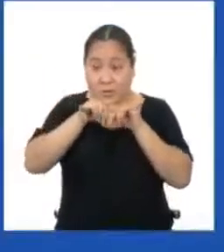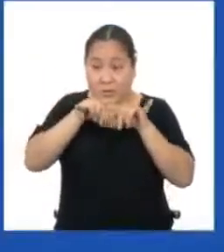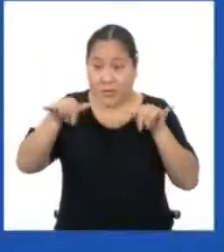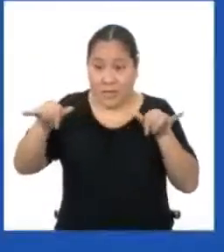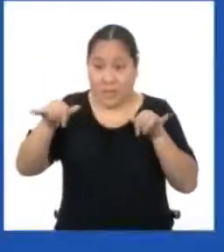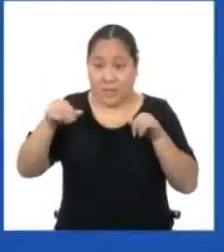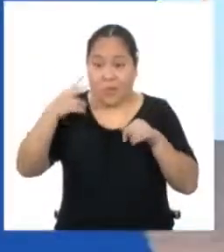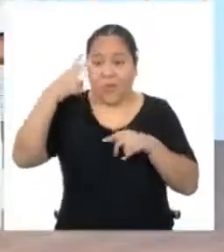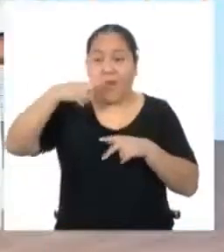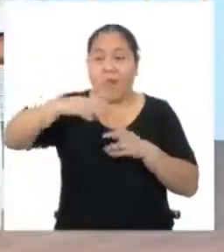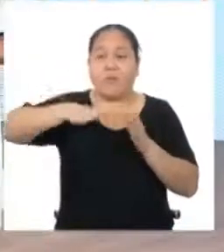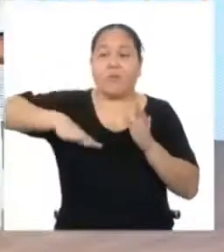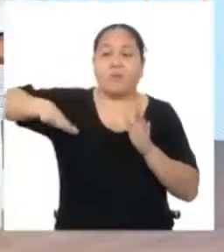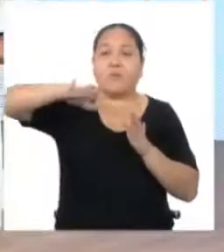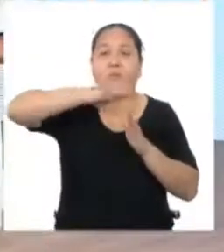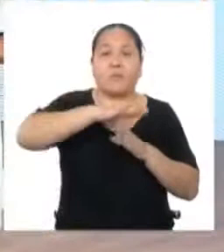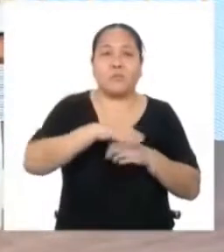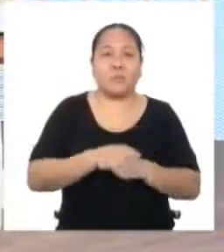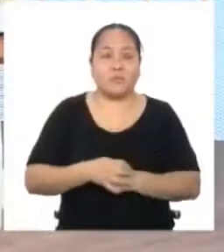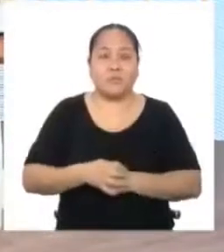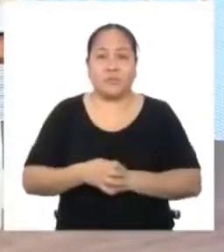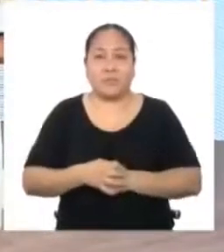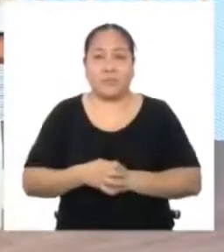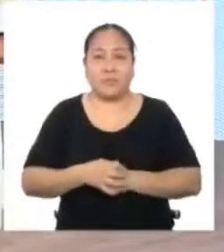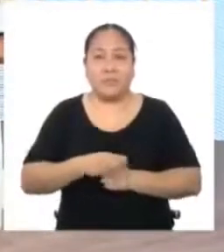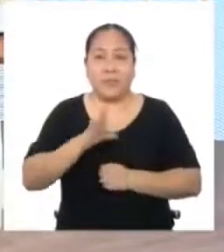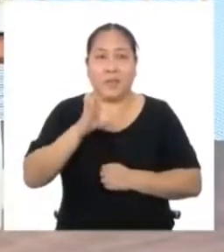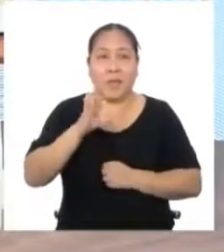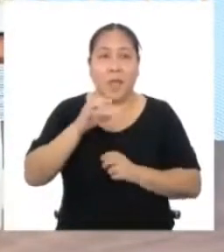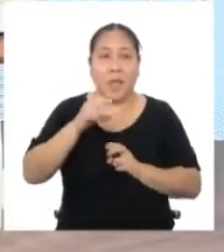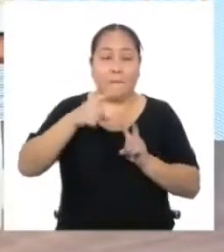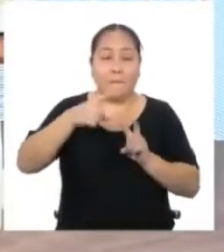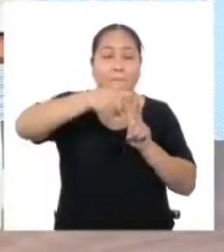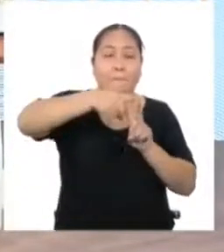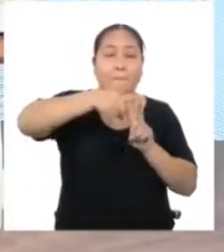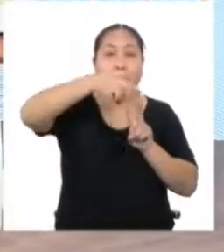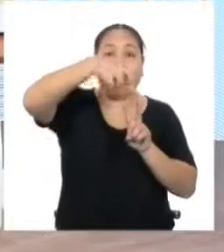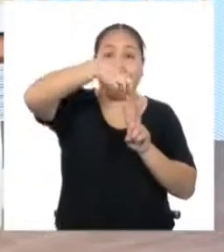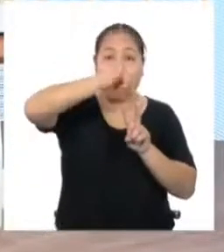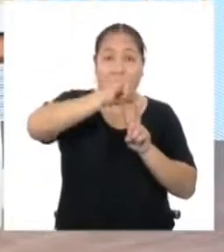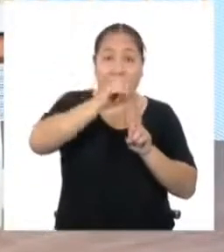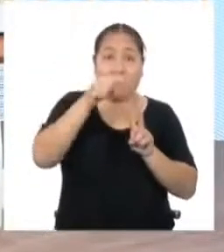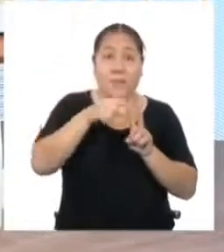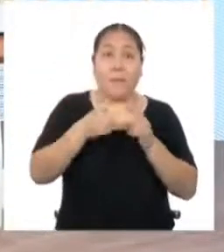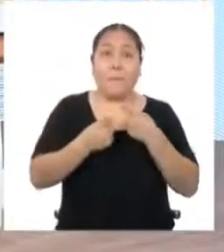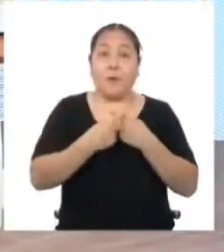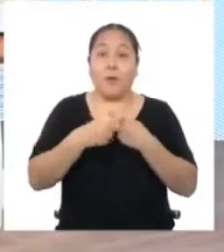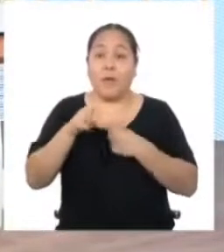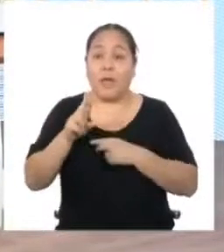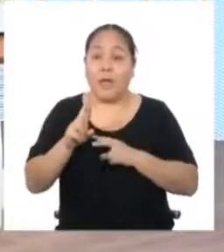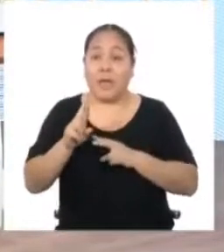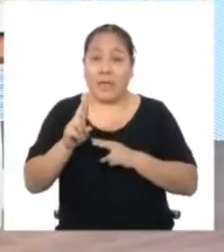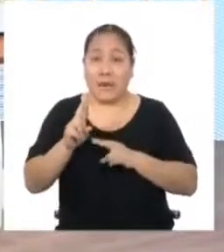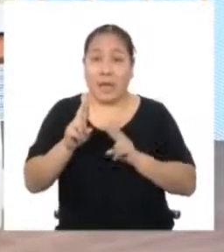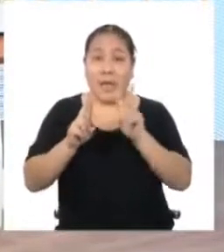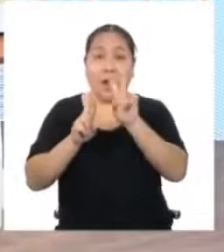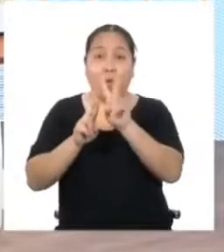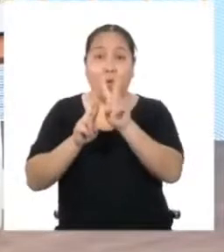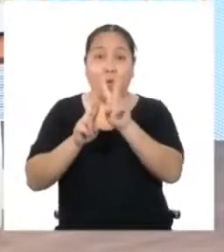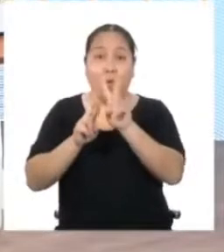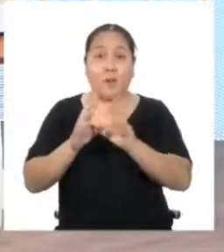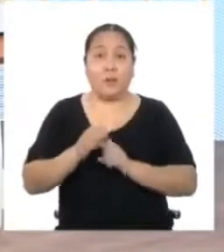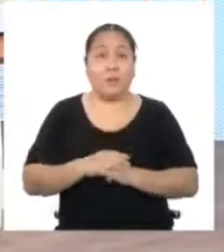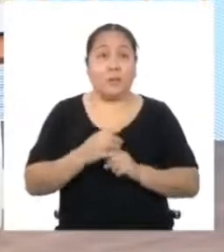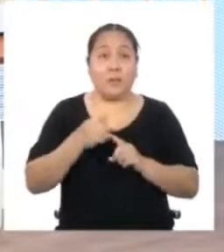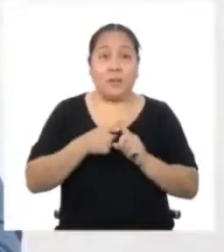superficie La fórmula para obtenerla es pi por la medida del radio elevado al cuadrado Pero nosotros tenemos